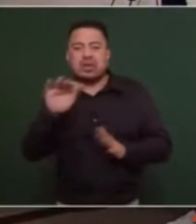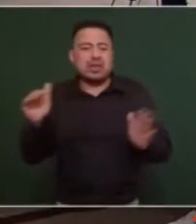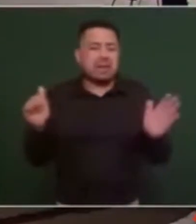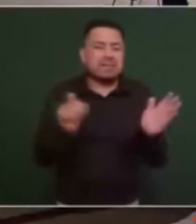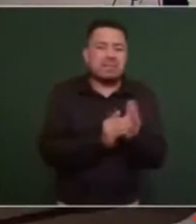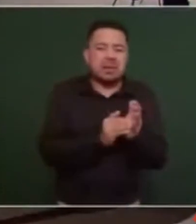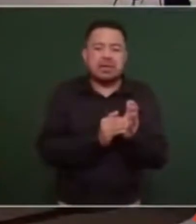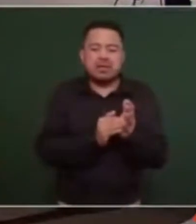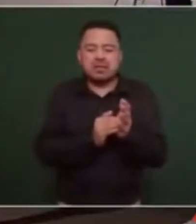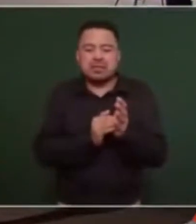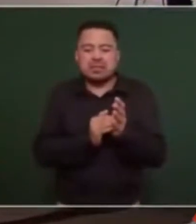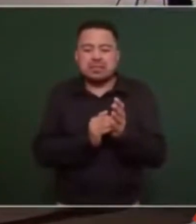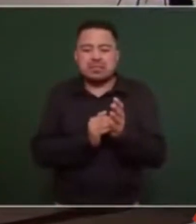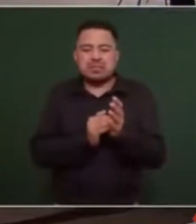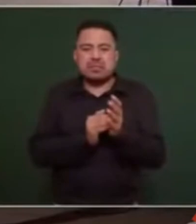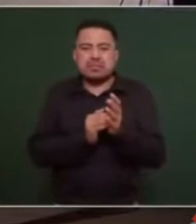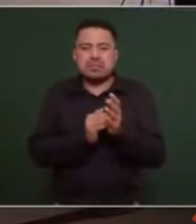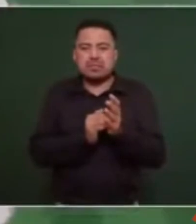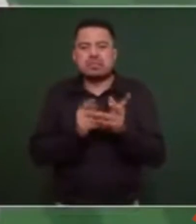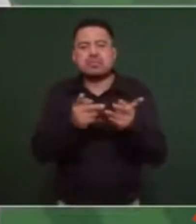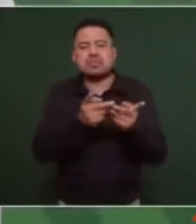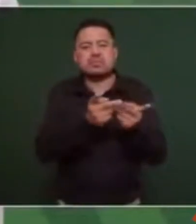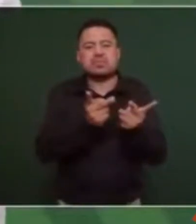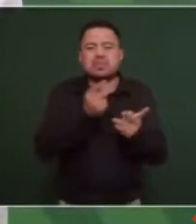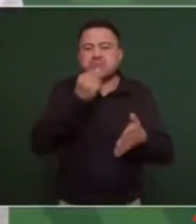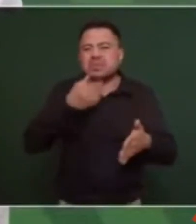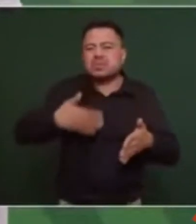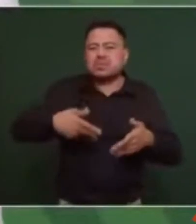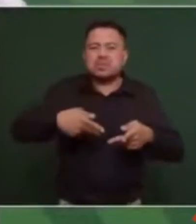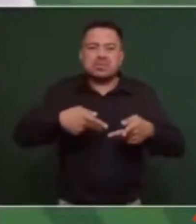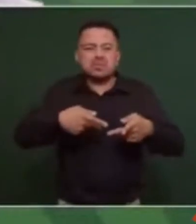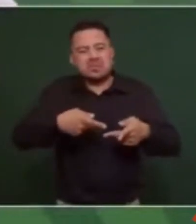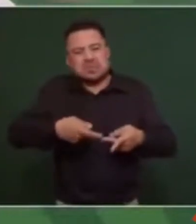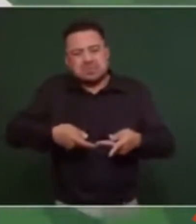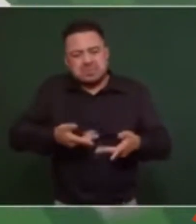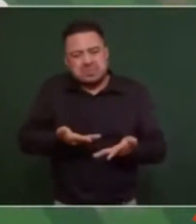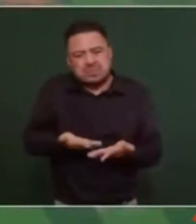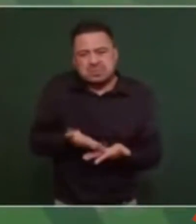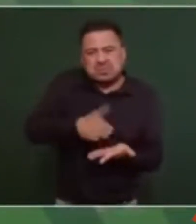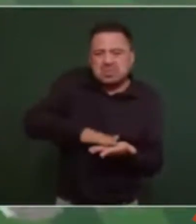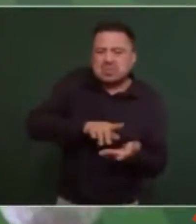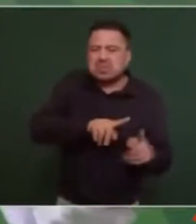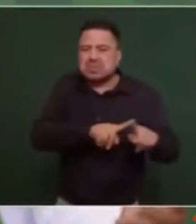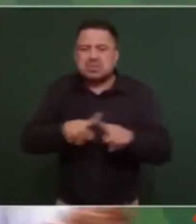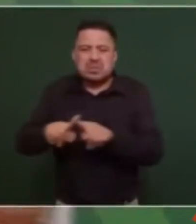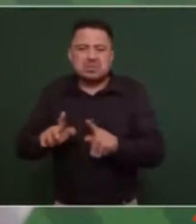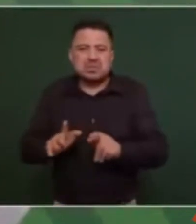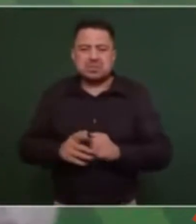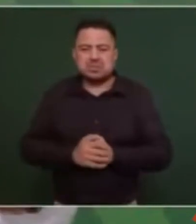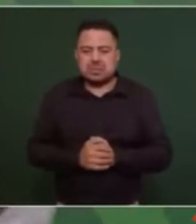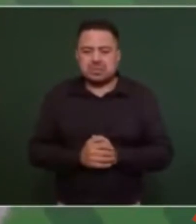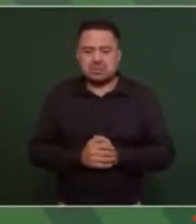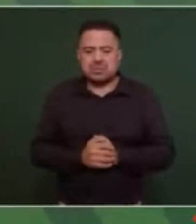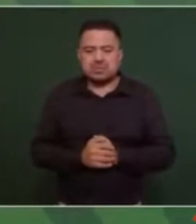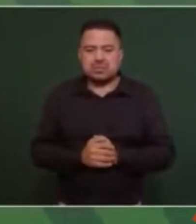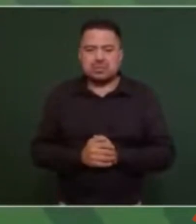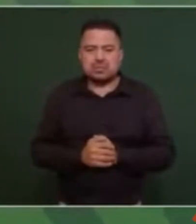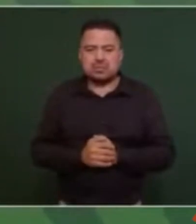vajillas y eh no